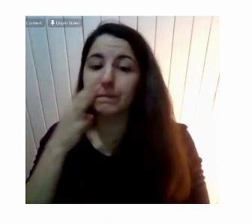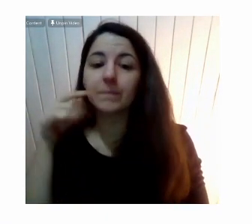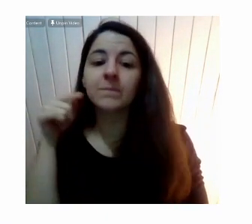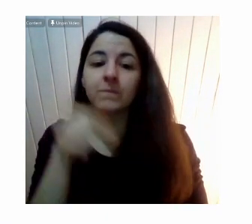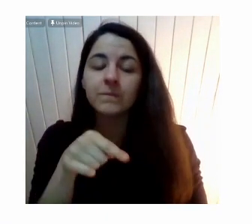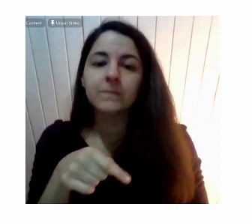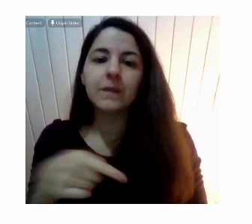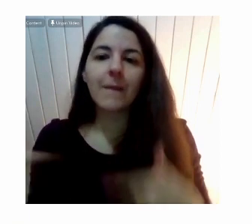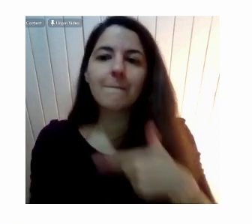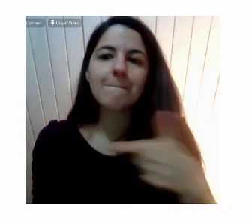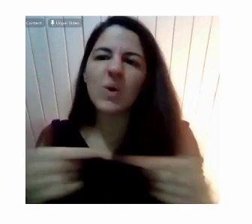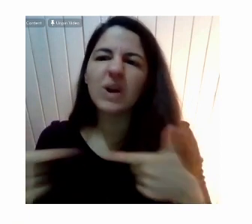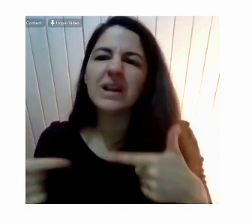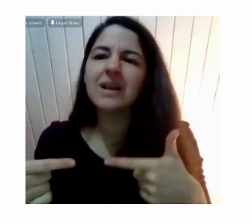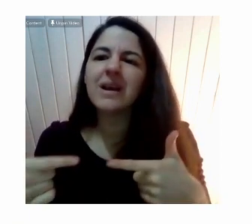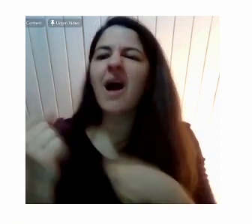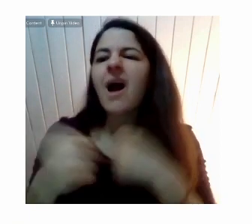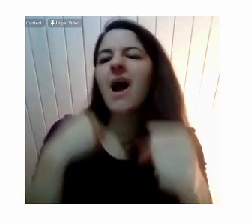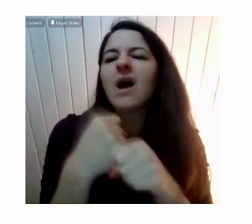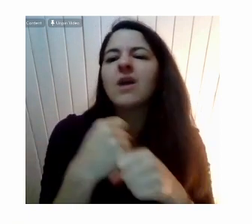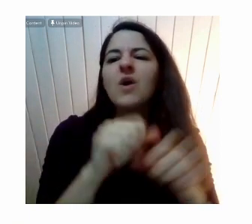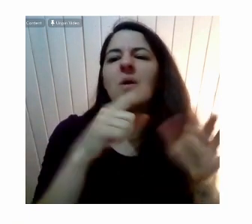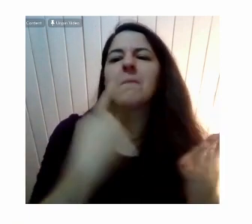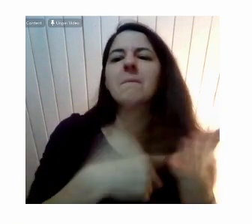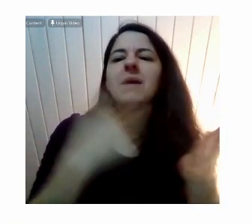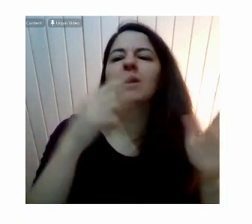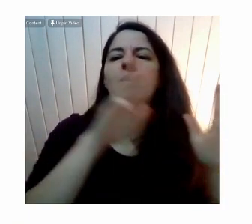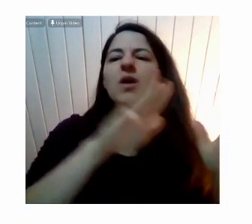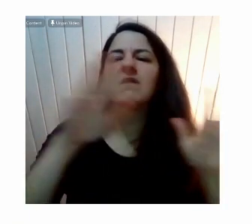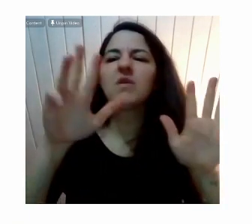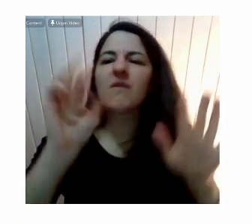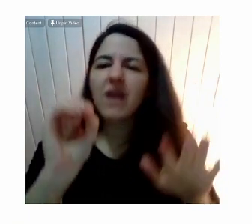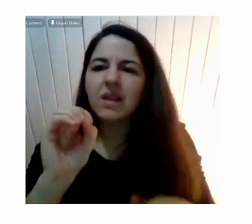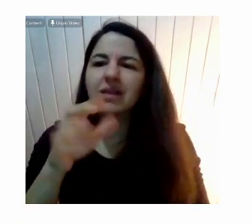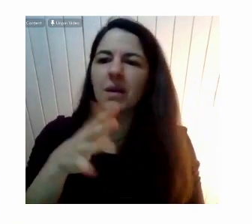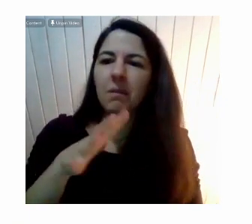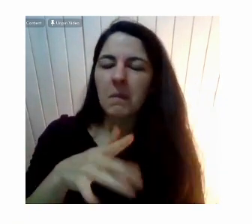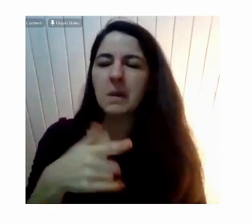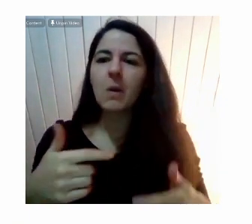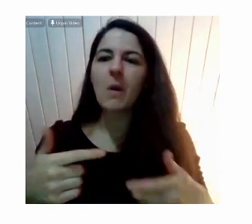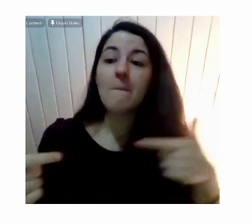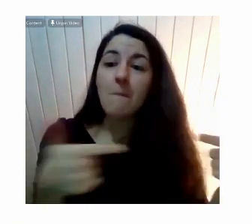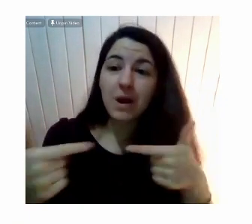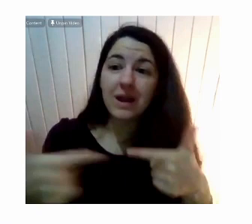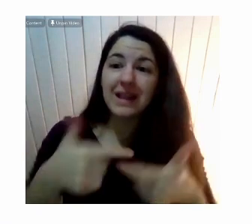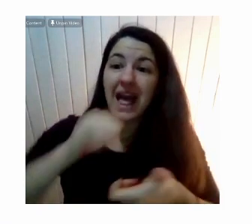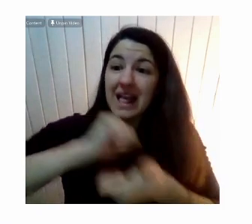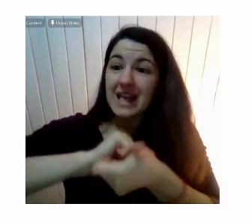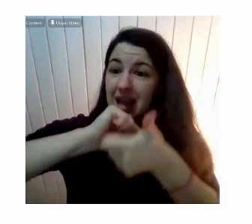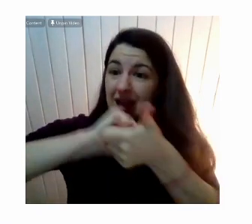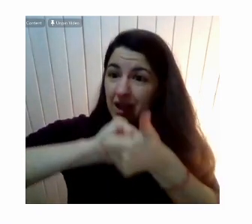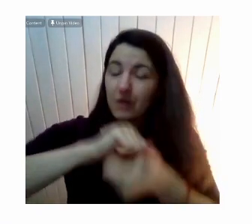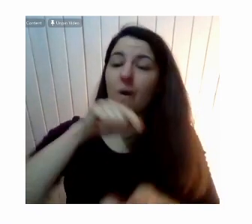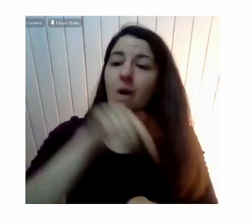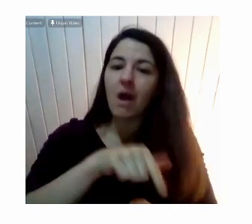Como noventeras Del departamento De mujeres De las políticas De género Que aparecen En ese momento El feminismo Tuvo un momento De un movimiento Que